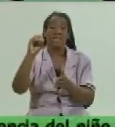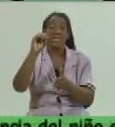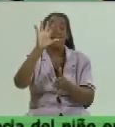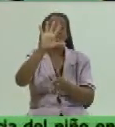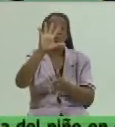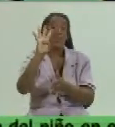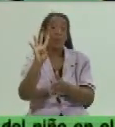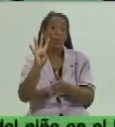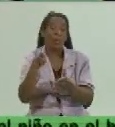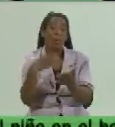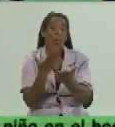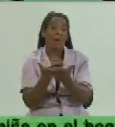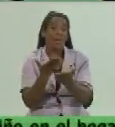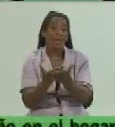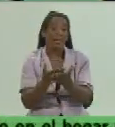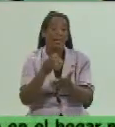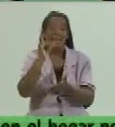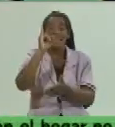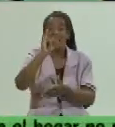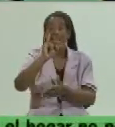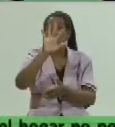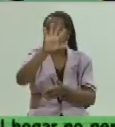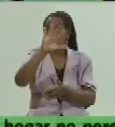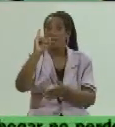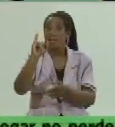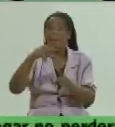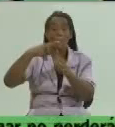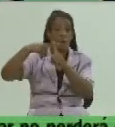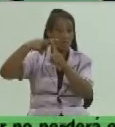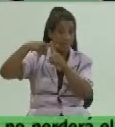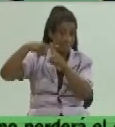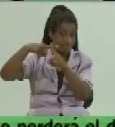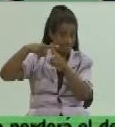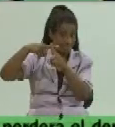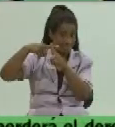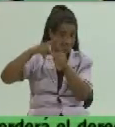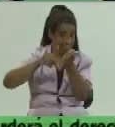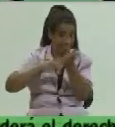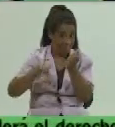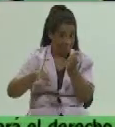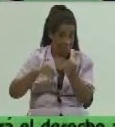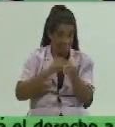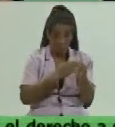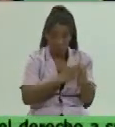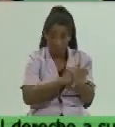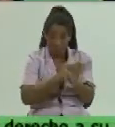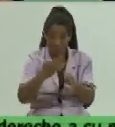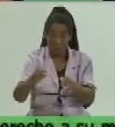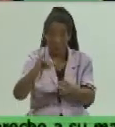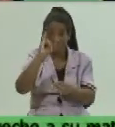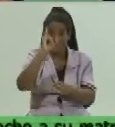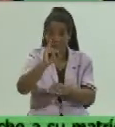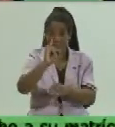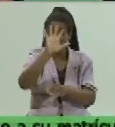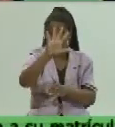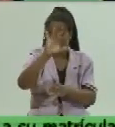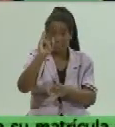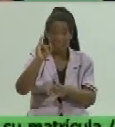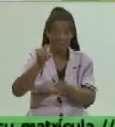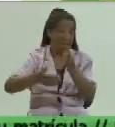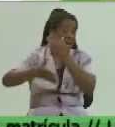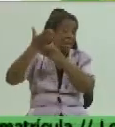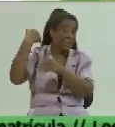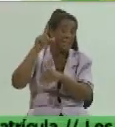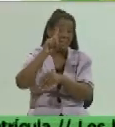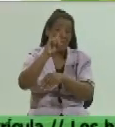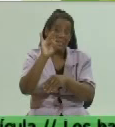656 positivas. Esa es la positividad de nuestra provincia, de aquellos 17 en un primer momento, 18 en